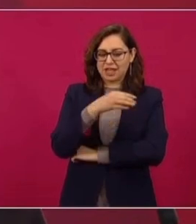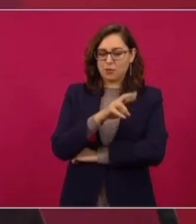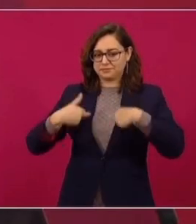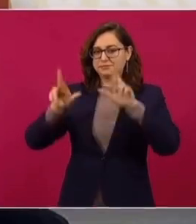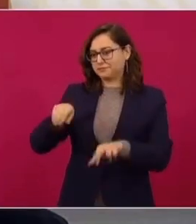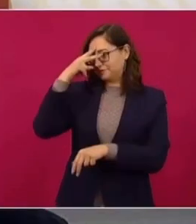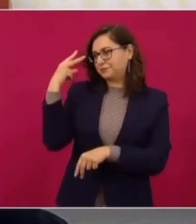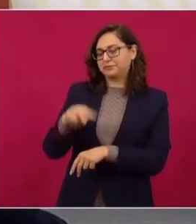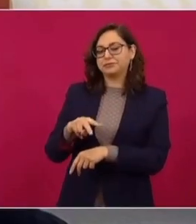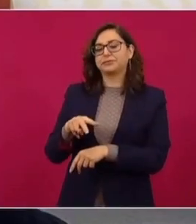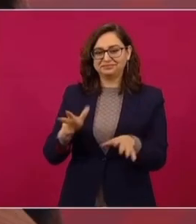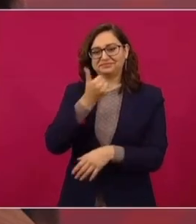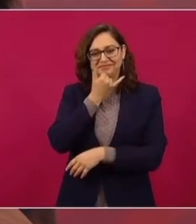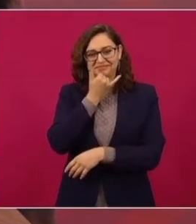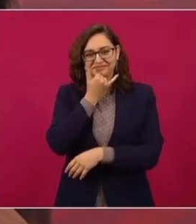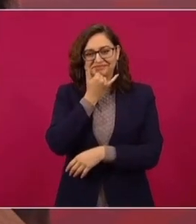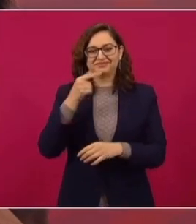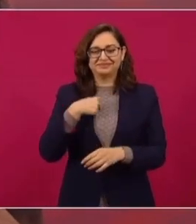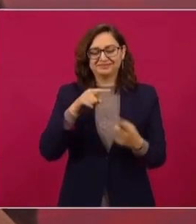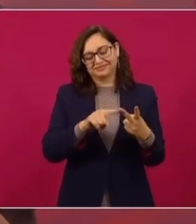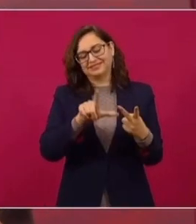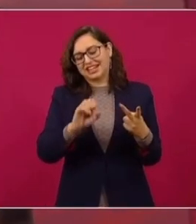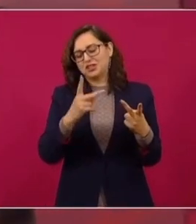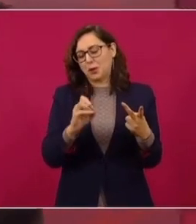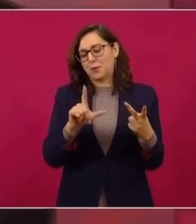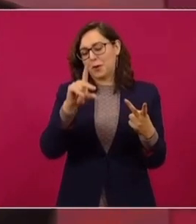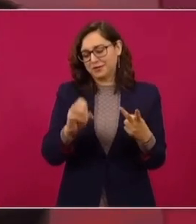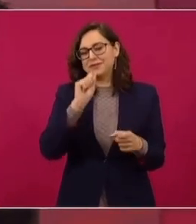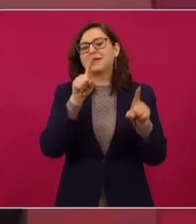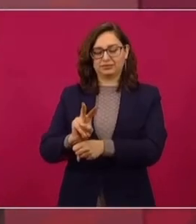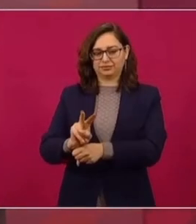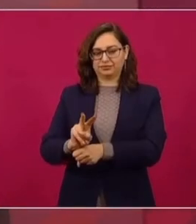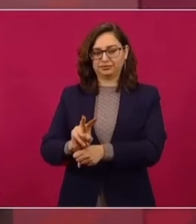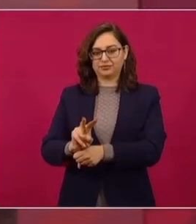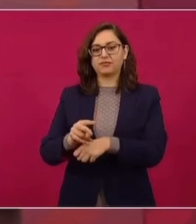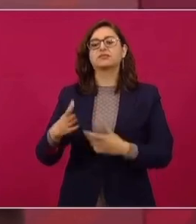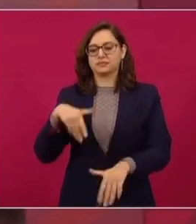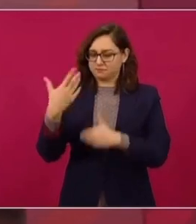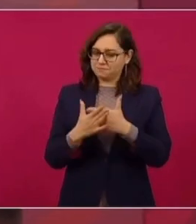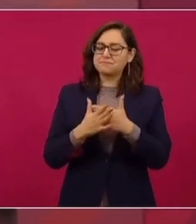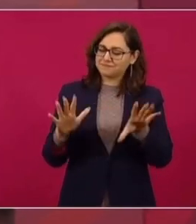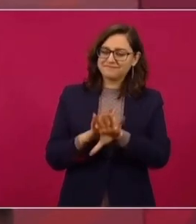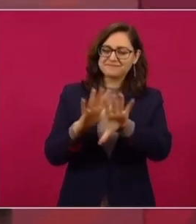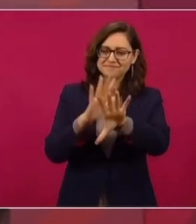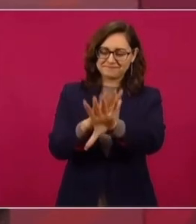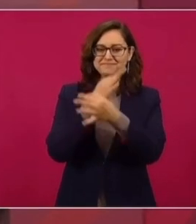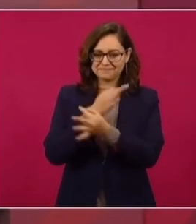por cierto, periodista. Y Leopoldo de Jibes va a ser embajador en Venezuela. Pero vienen otros canos.